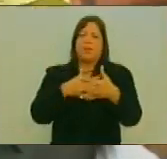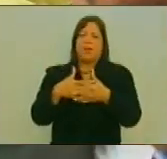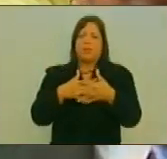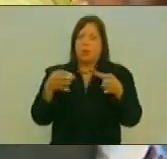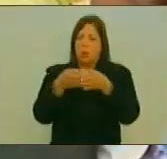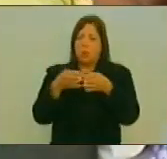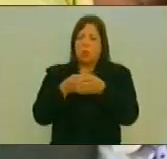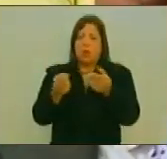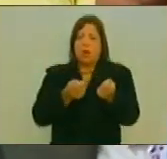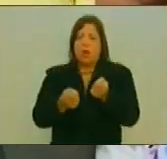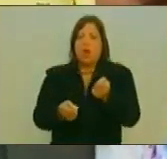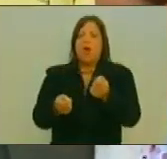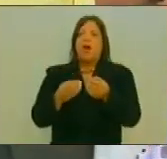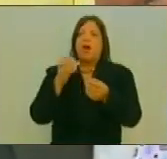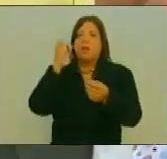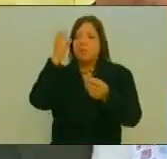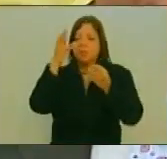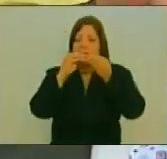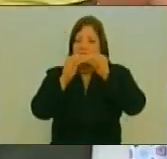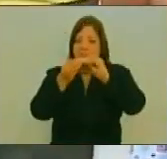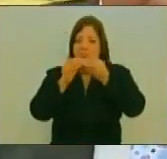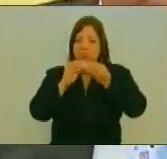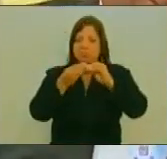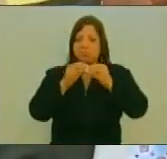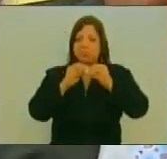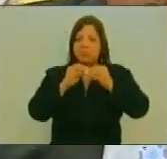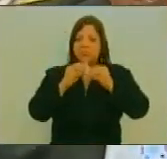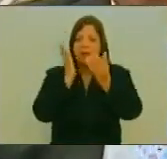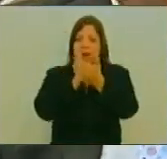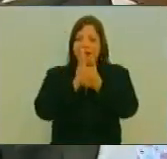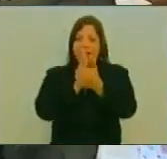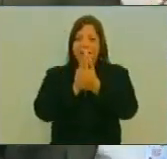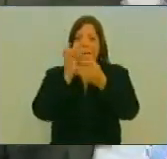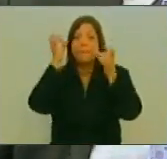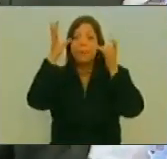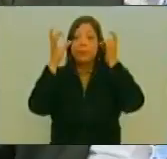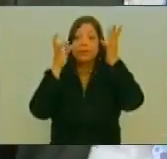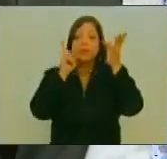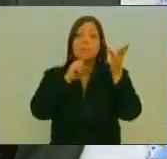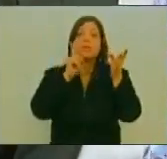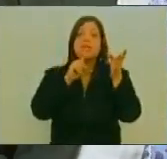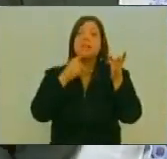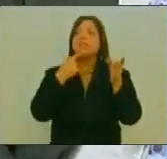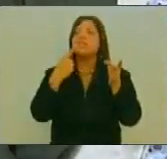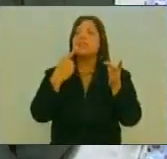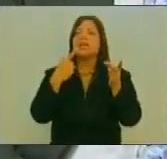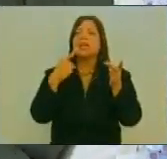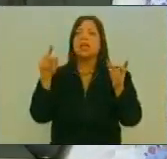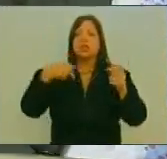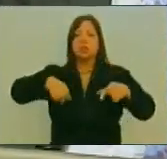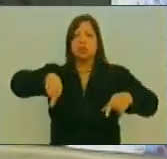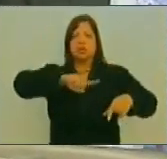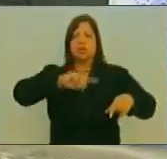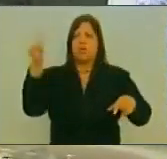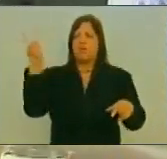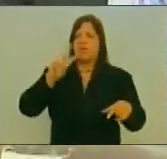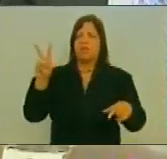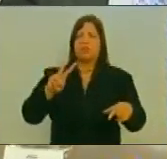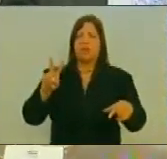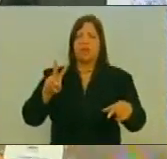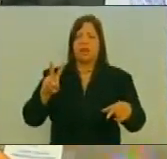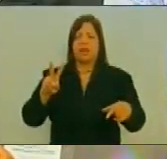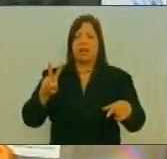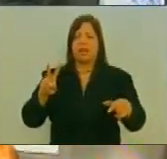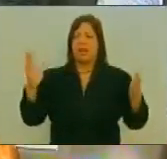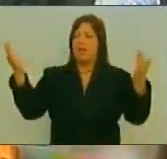Venían construyendo Varios expedientes Para Venezuela Uno era De que nosotros Nosotros es un país Que ablegamos